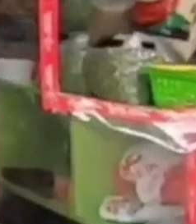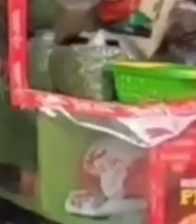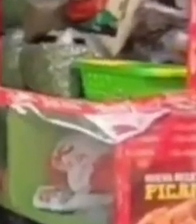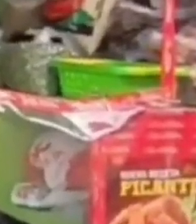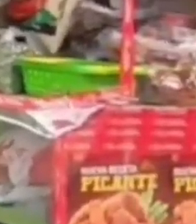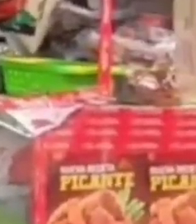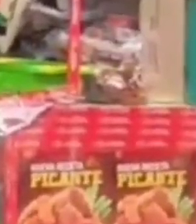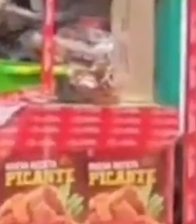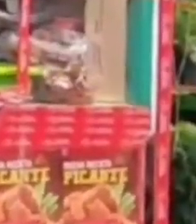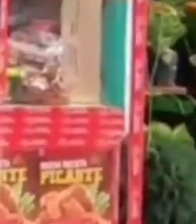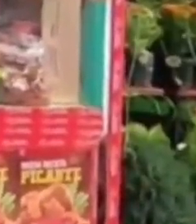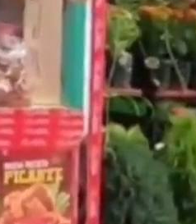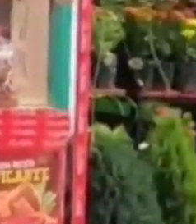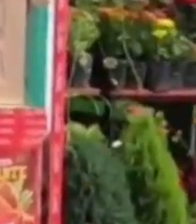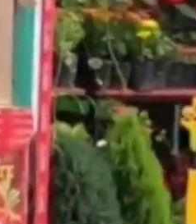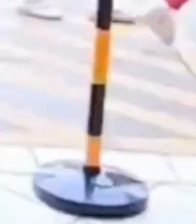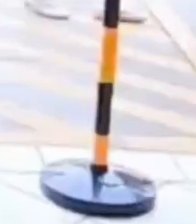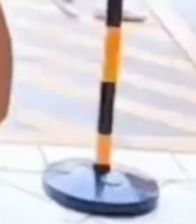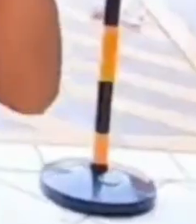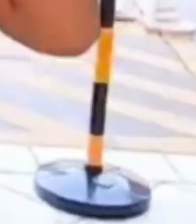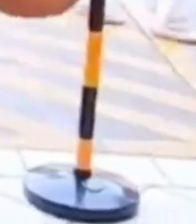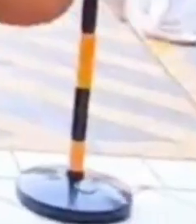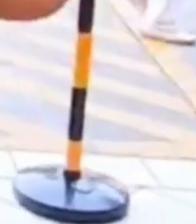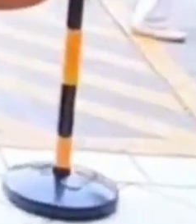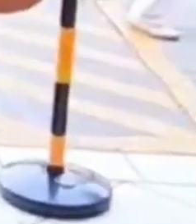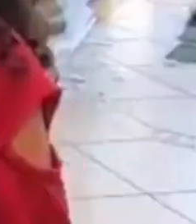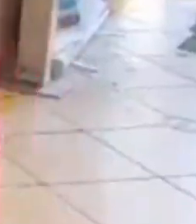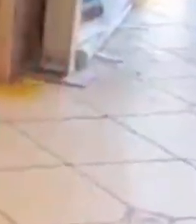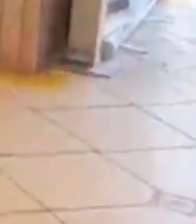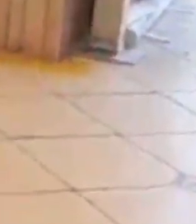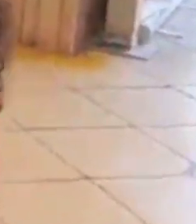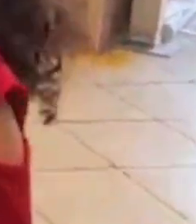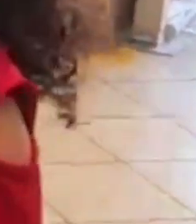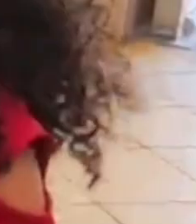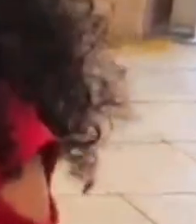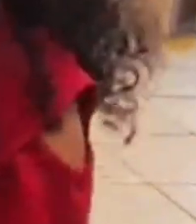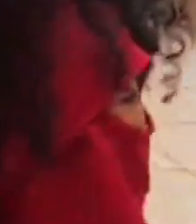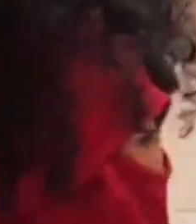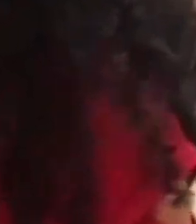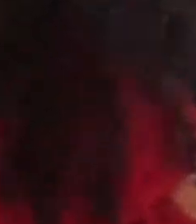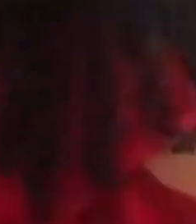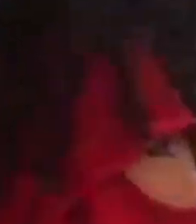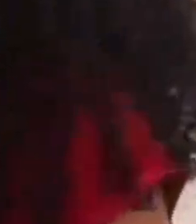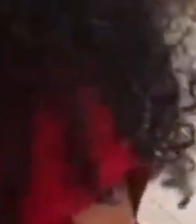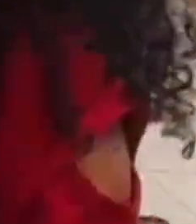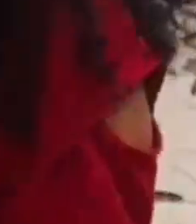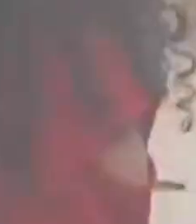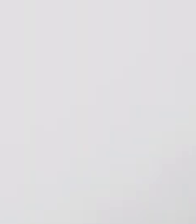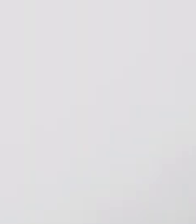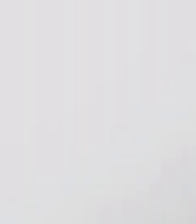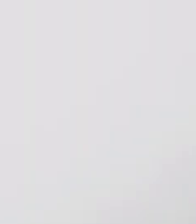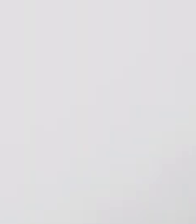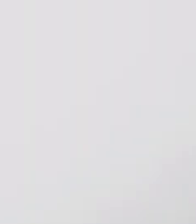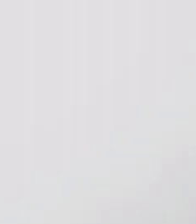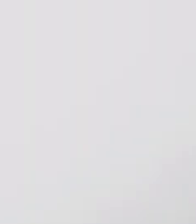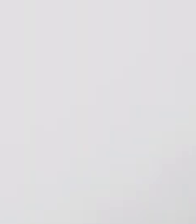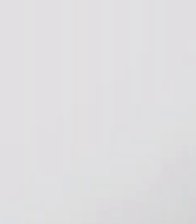lista que te permita abastecerte por más tiempo. Utiliza correctamente la mascarilla y escudo facial en todo momento.